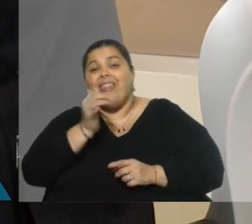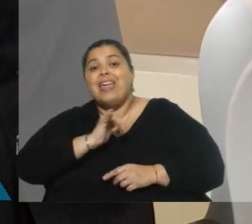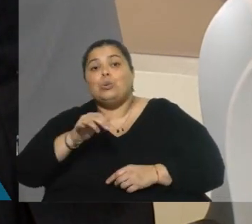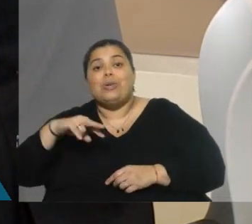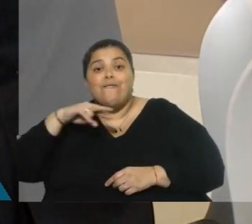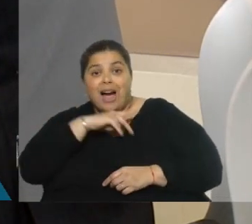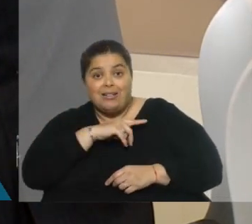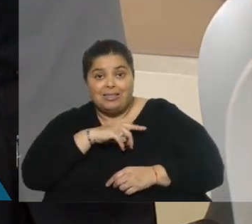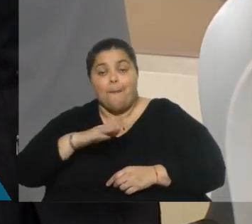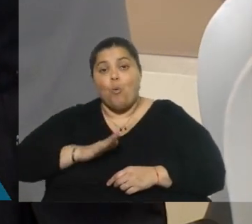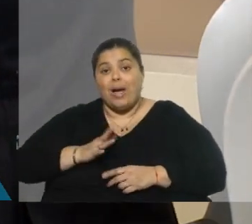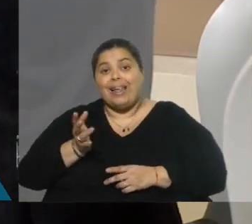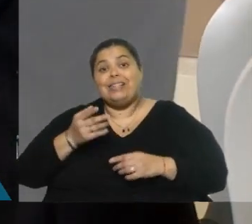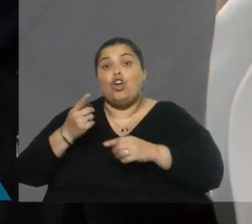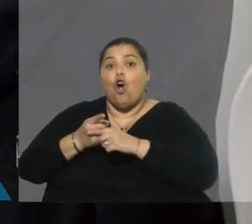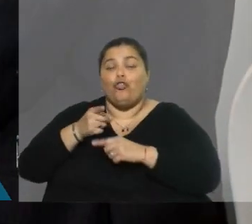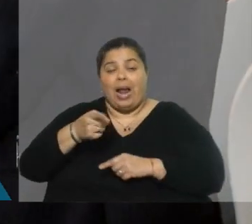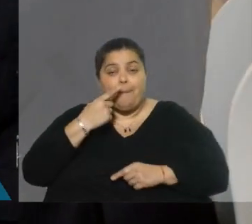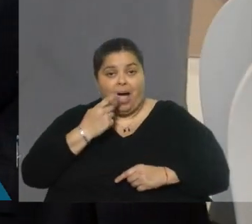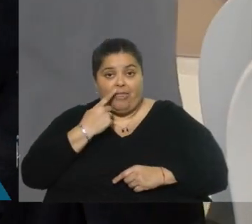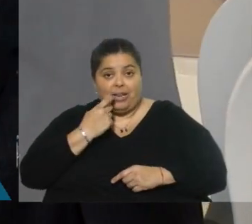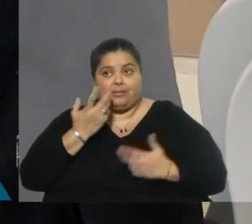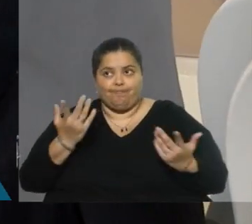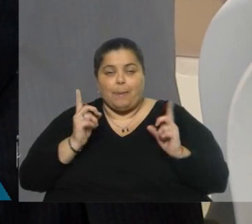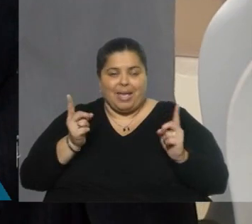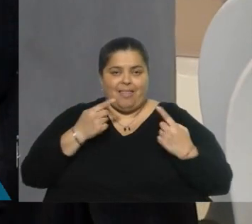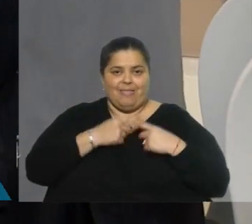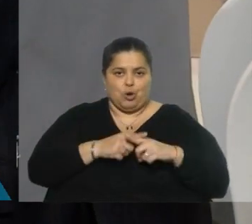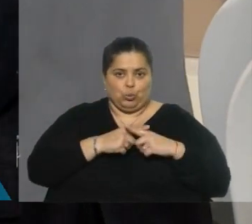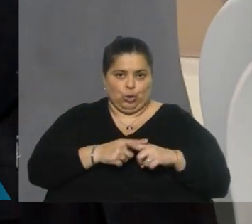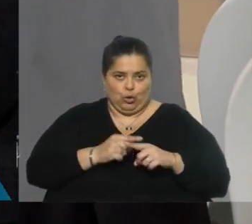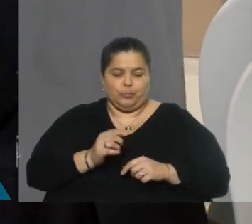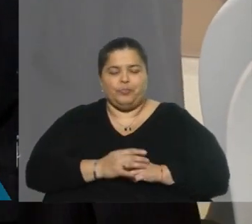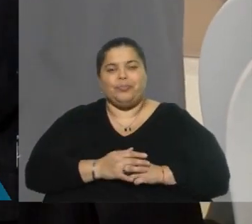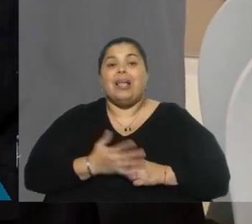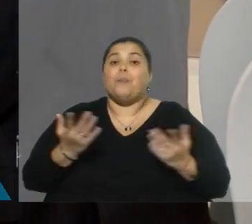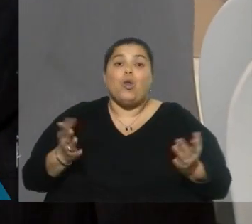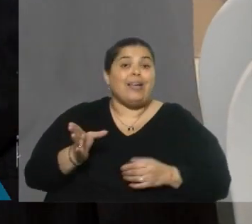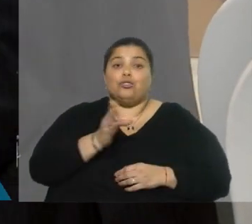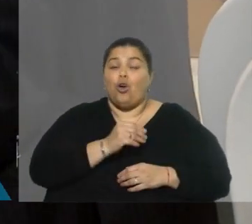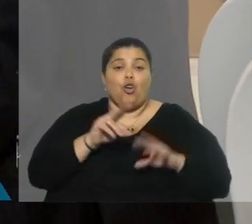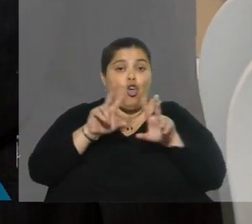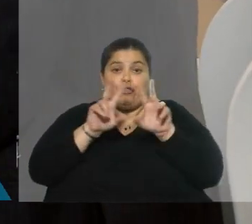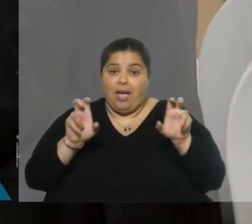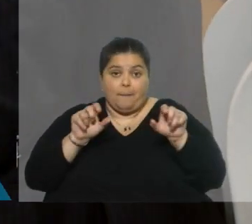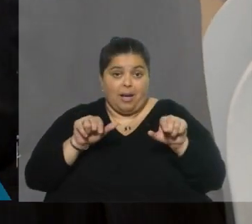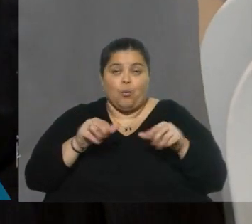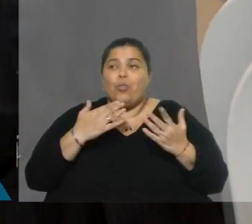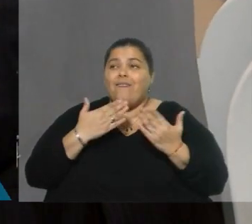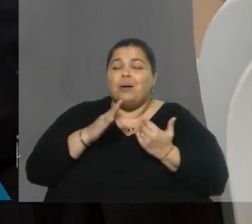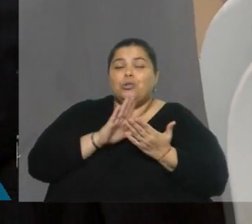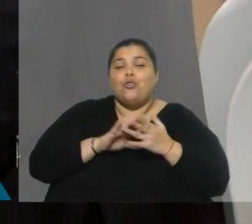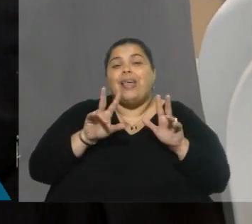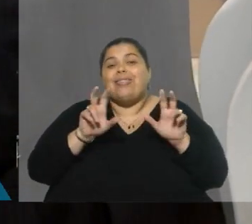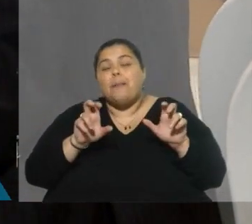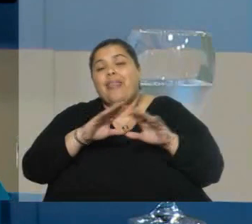Eso también era parte de la discusión. Claro, porque en estos temas, en todos los temas, pero en estos en particular, cuando hablamos de temas de familia, cuando hablamos de temas